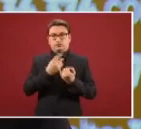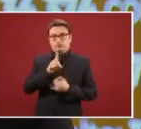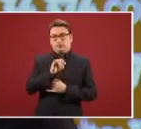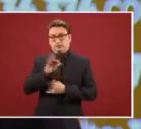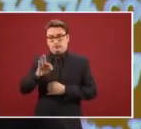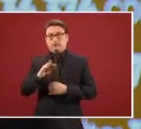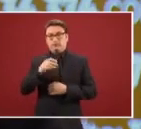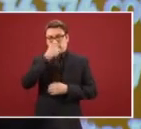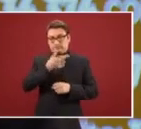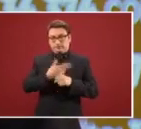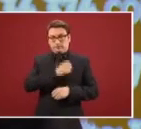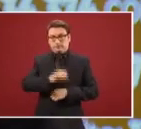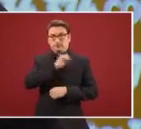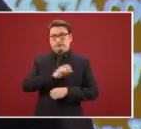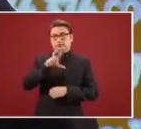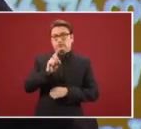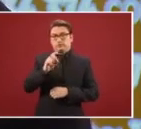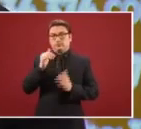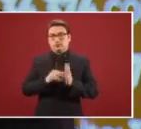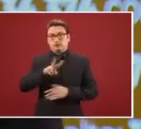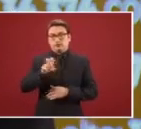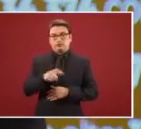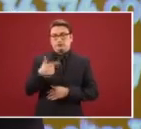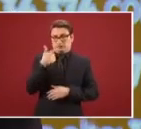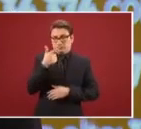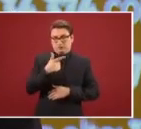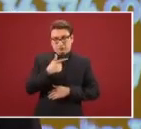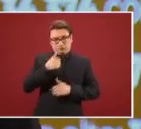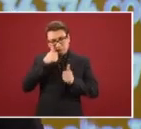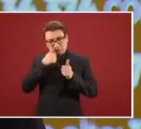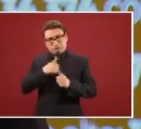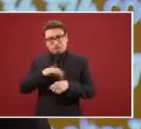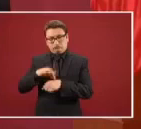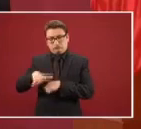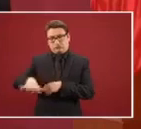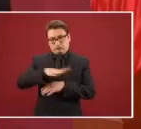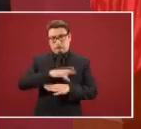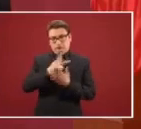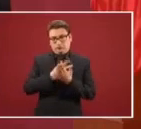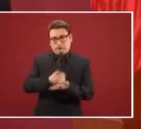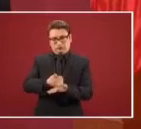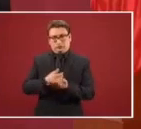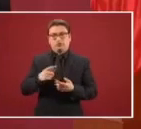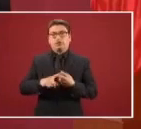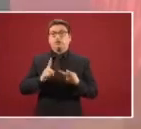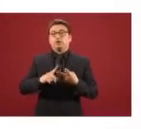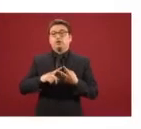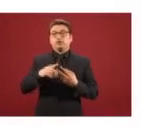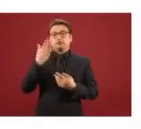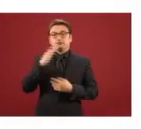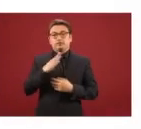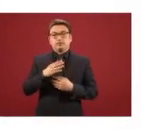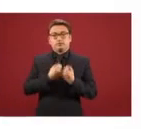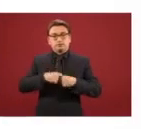ha otorgado 30 mil 207 consultas médicas que han sido de gran ayuda para este programa. El Instituto Mexicano